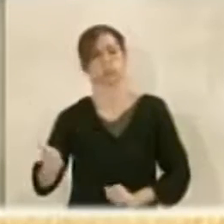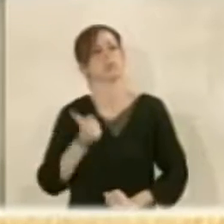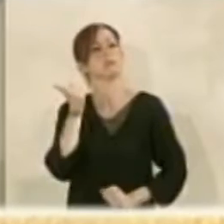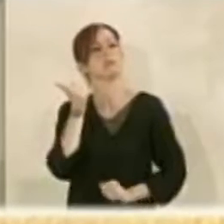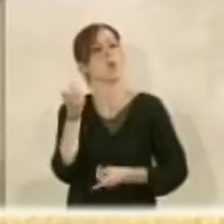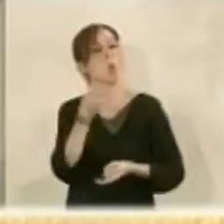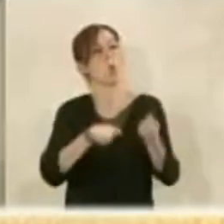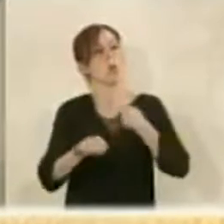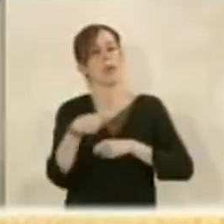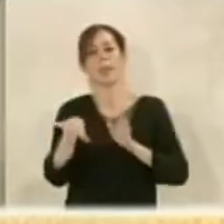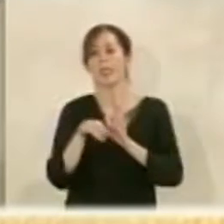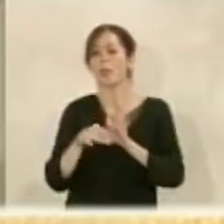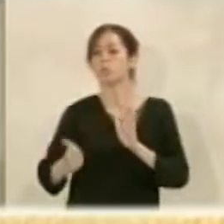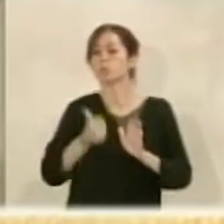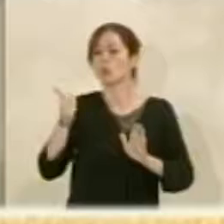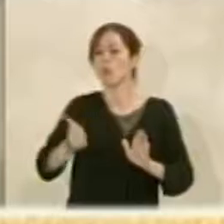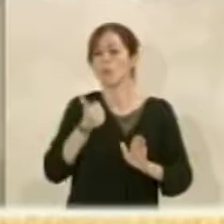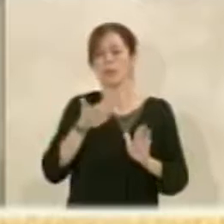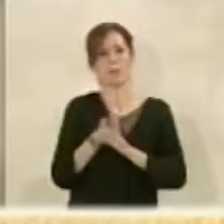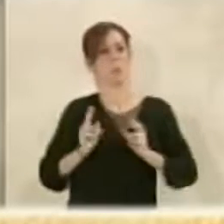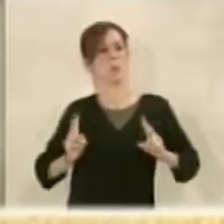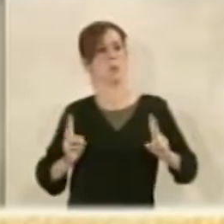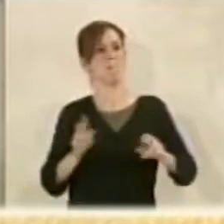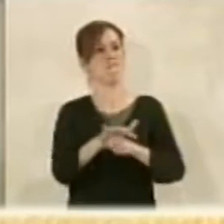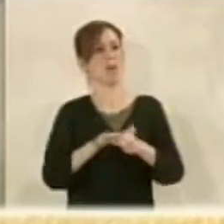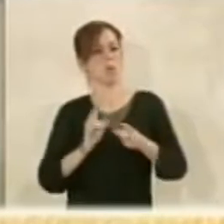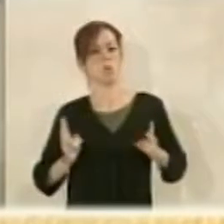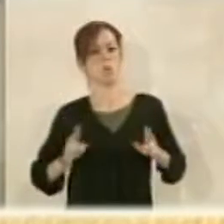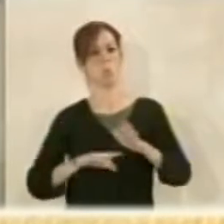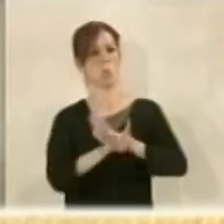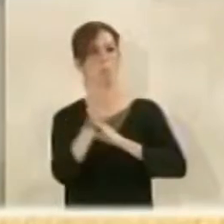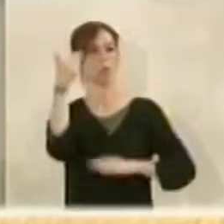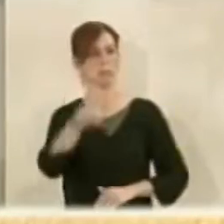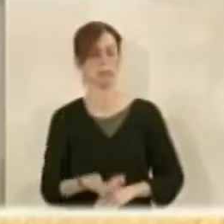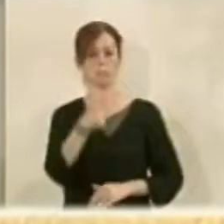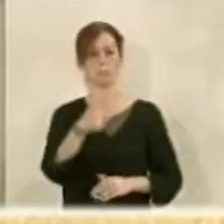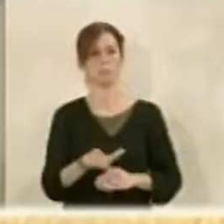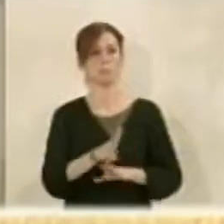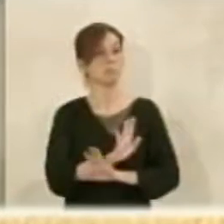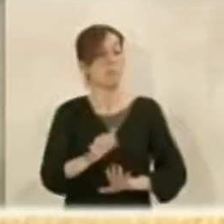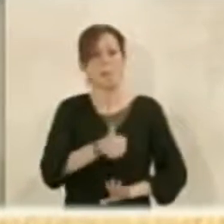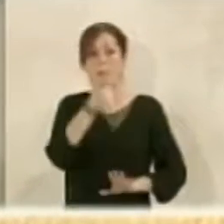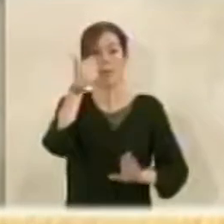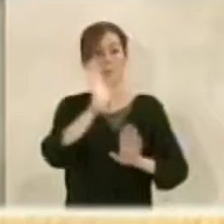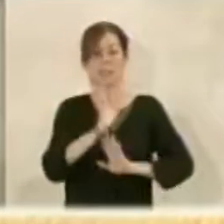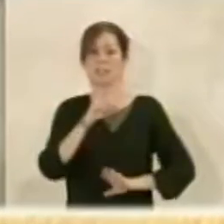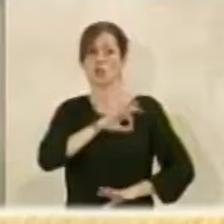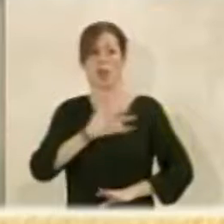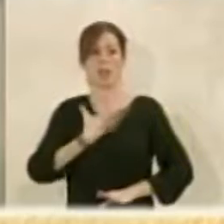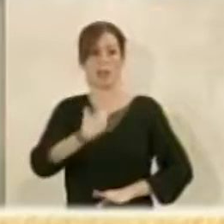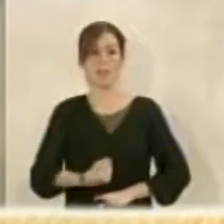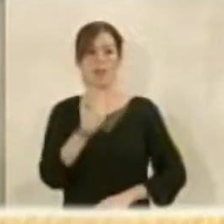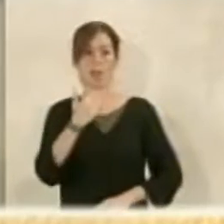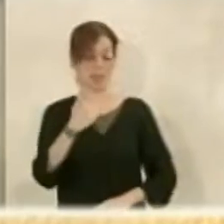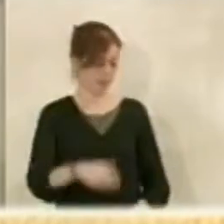negocio a su alrededor va a ser un revitalizador importantísimo. Sin nada, sin más, señor alcalde, muchas gracias.